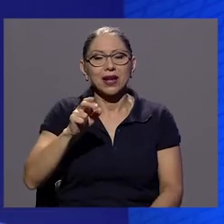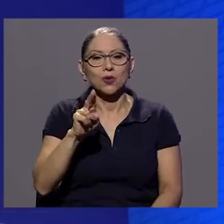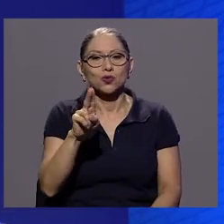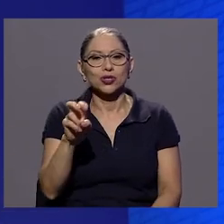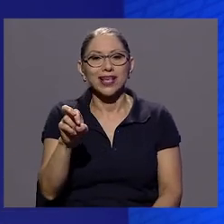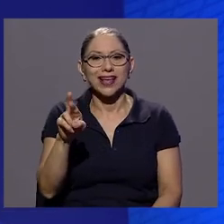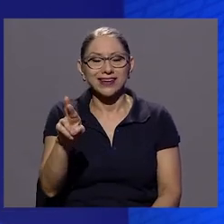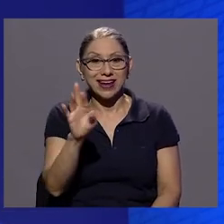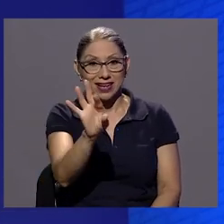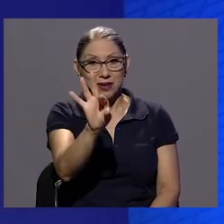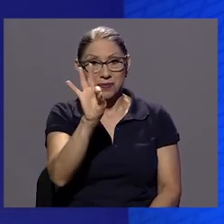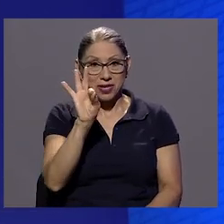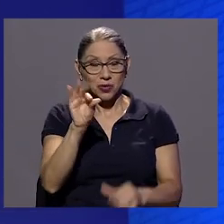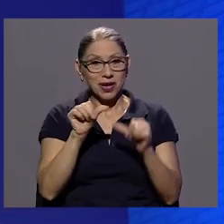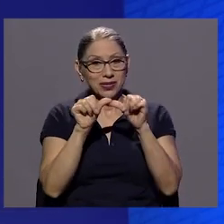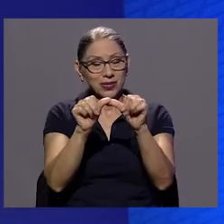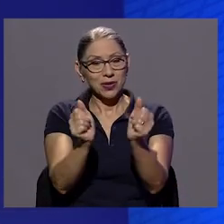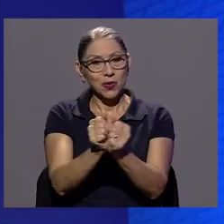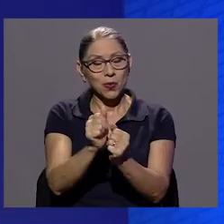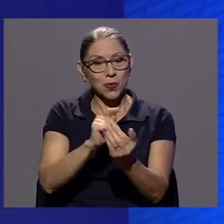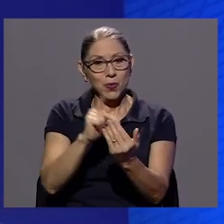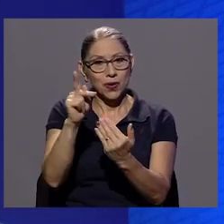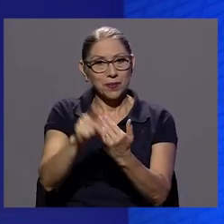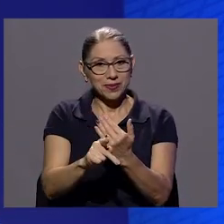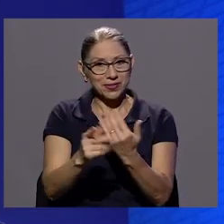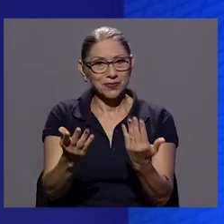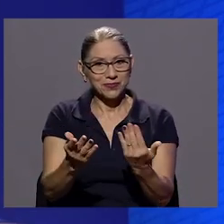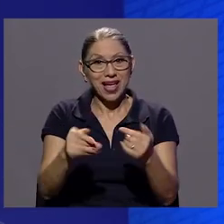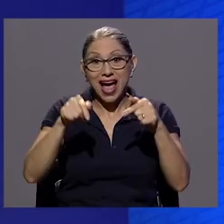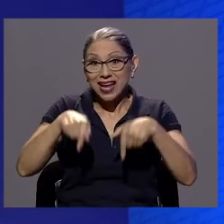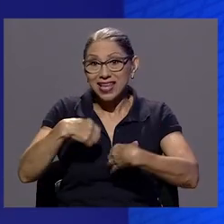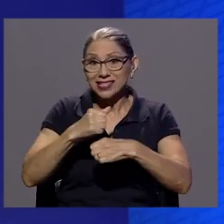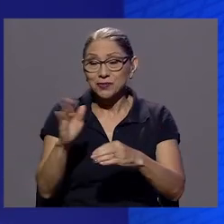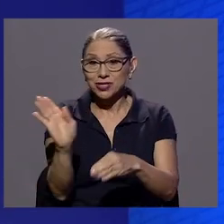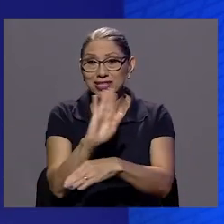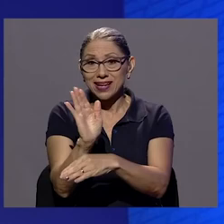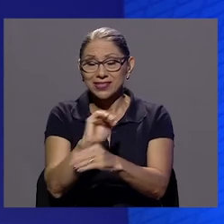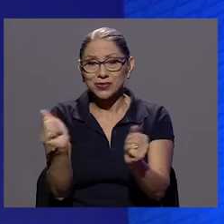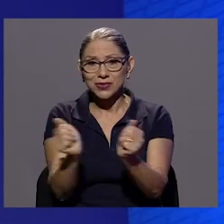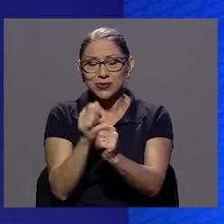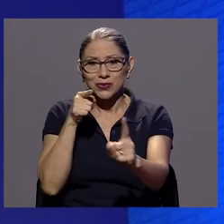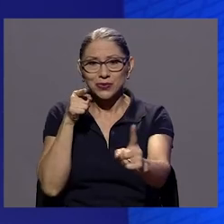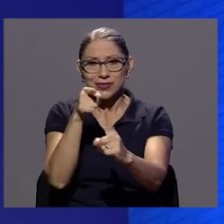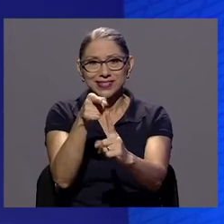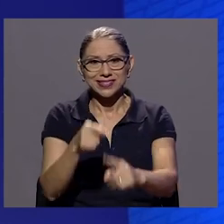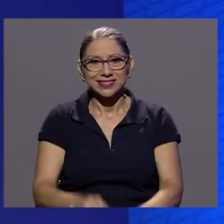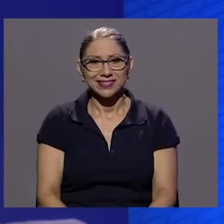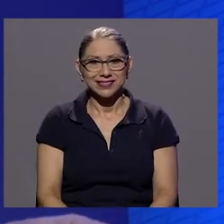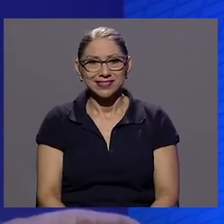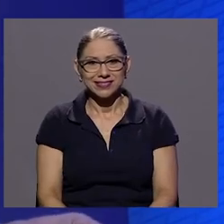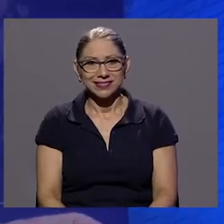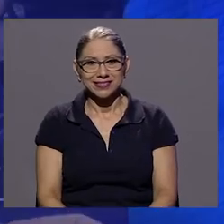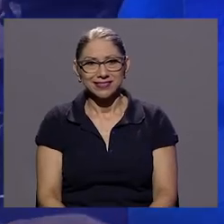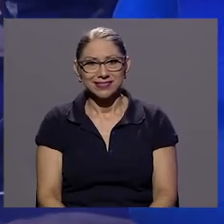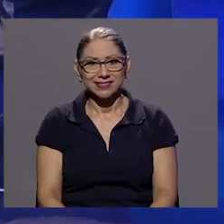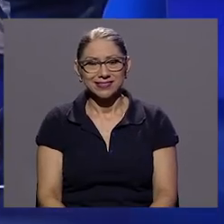de Canal UCR y le invito a que se quede con nuestra programación. Aquí hacemos televisión con sentimiento.